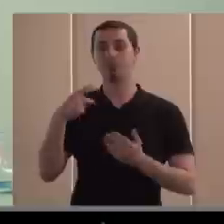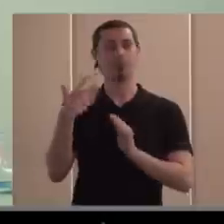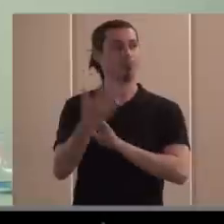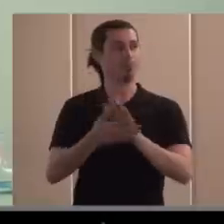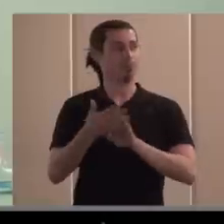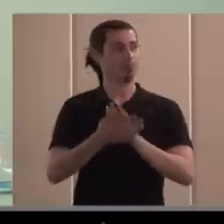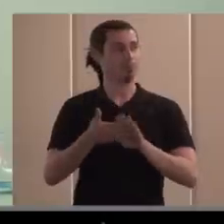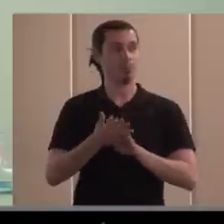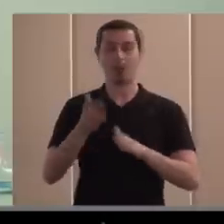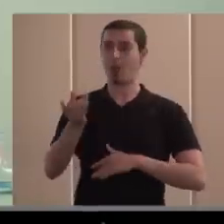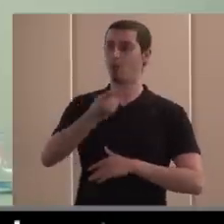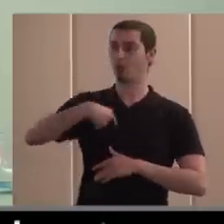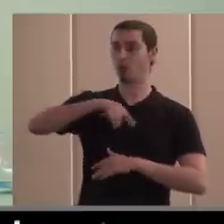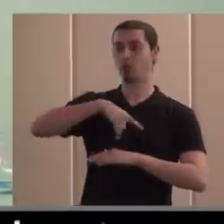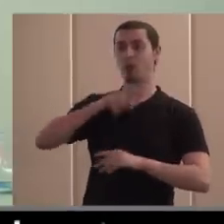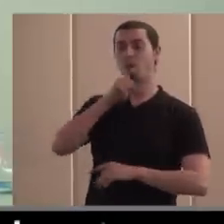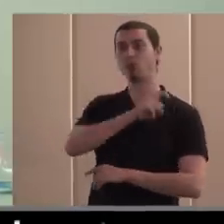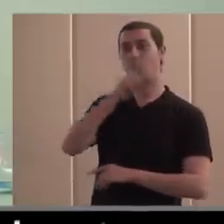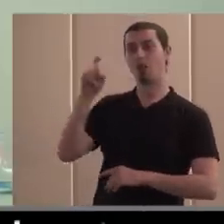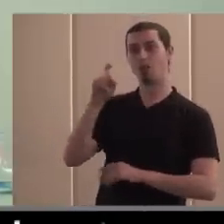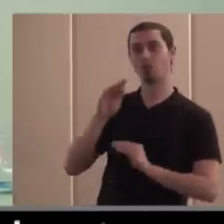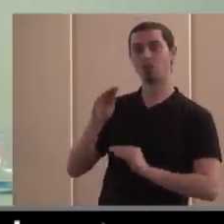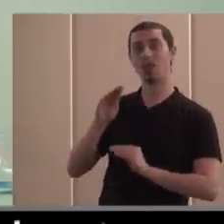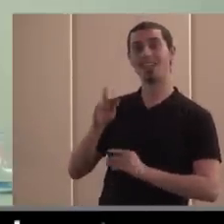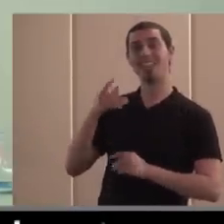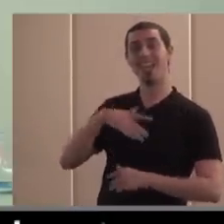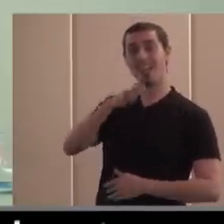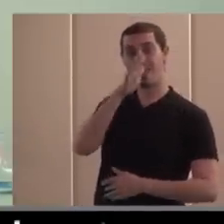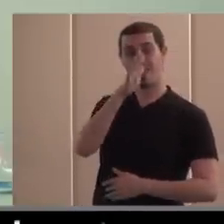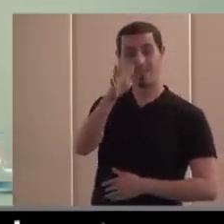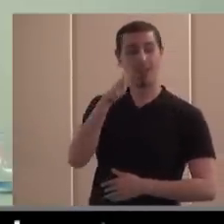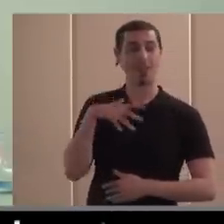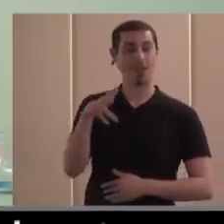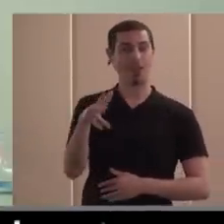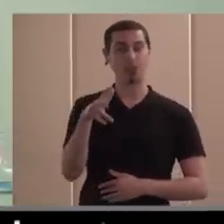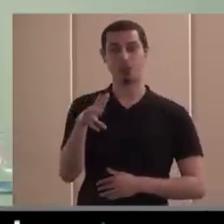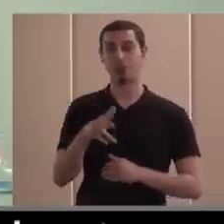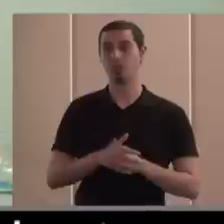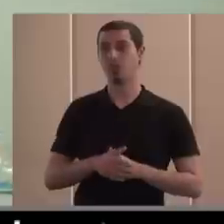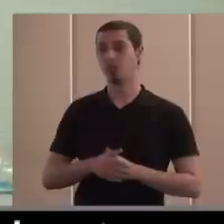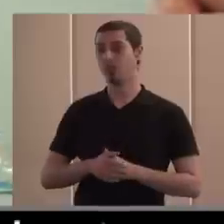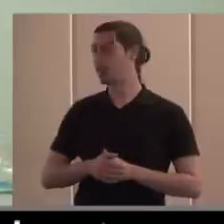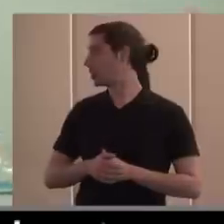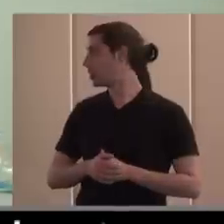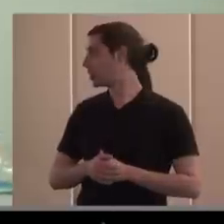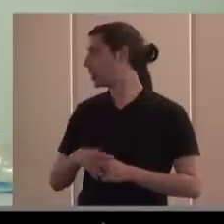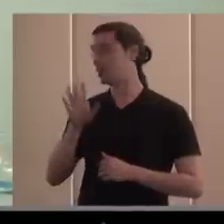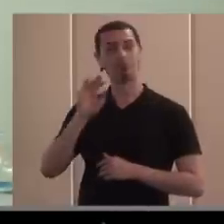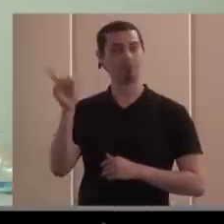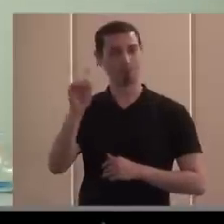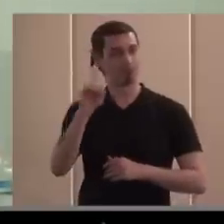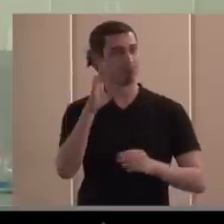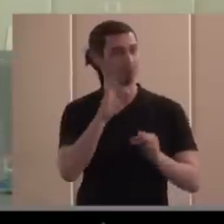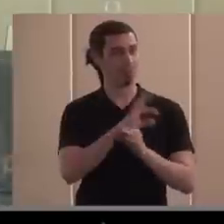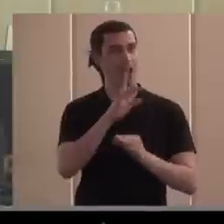desde la Fundación. Sabina es licenciada en Derecho... No. No, en Económicas. En